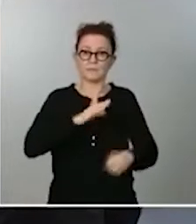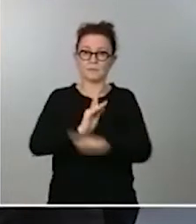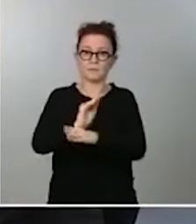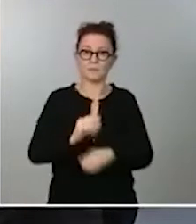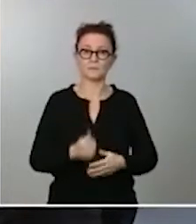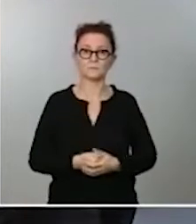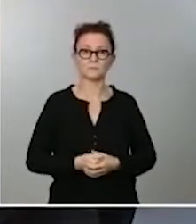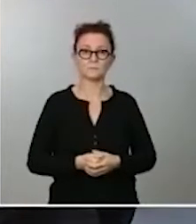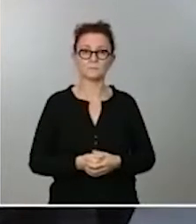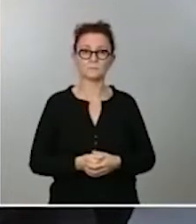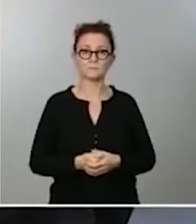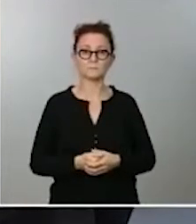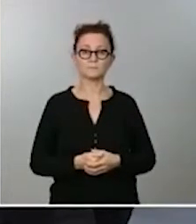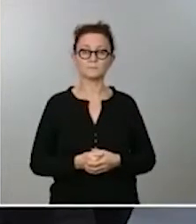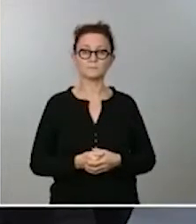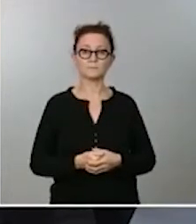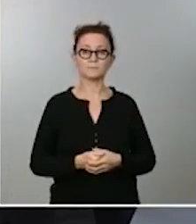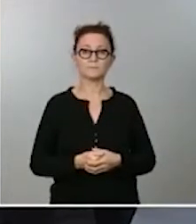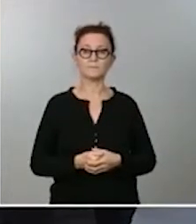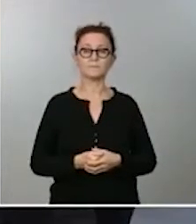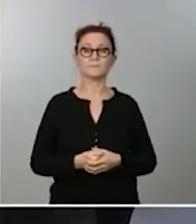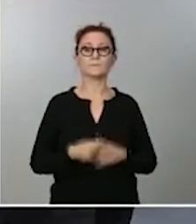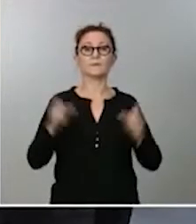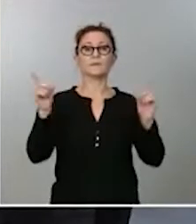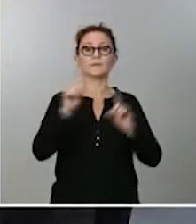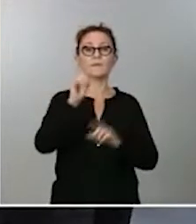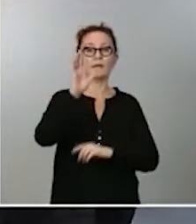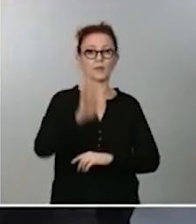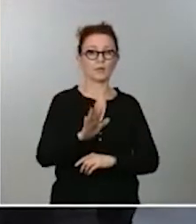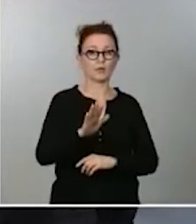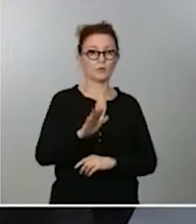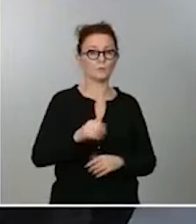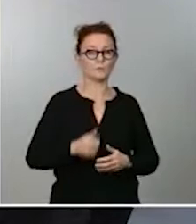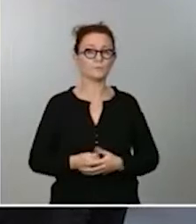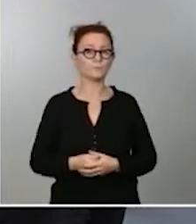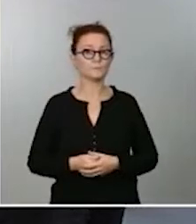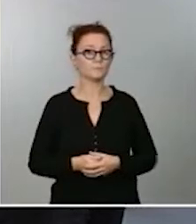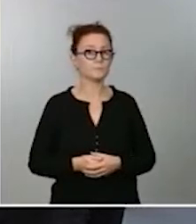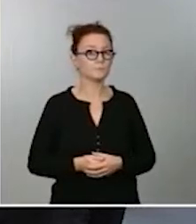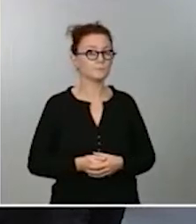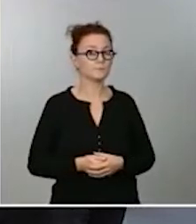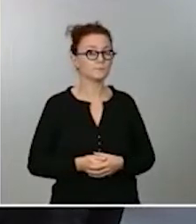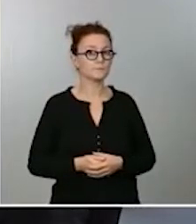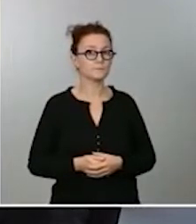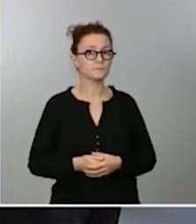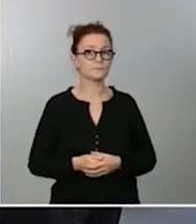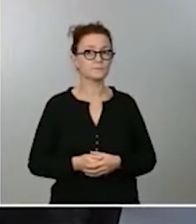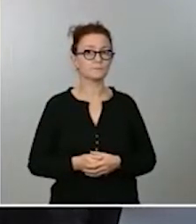Vamos a ver de Telecinco, no sé si está Iñaki Aguado o Íñigo Llarza han pedido la palabra. Adelante.